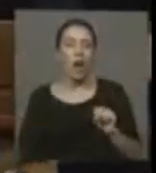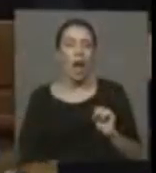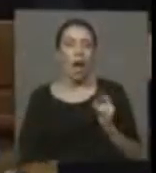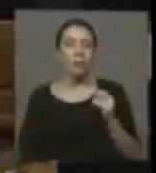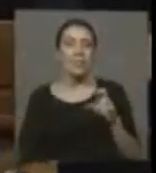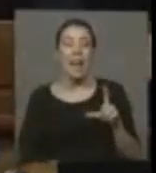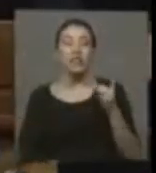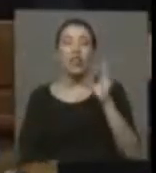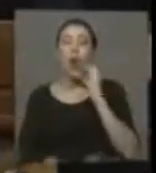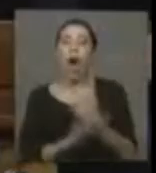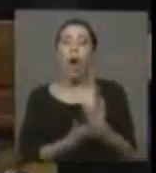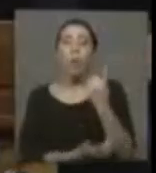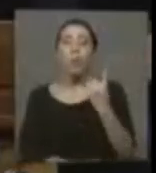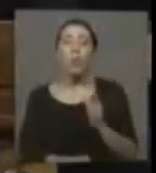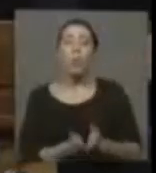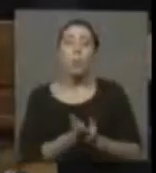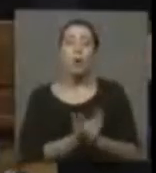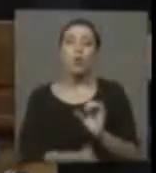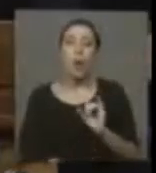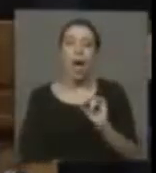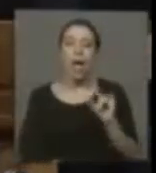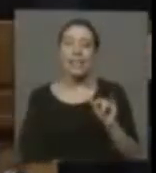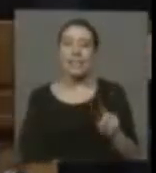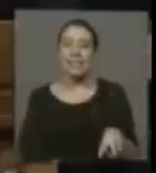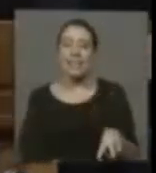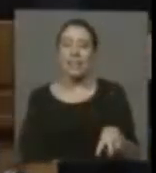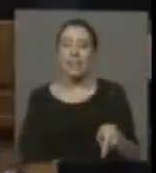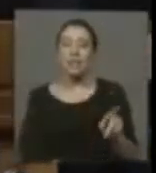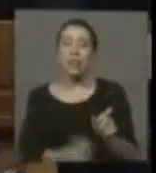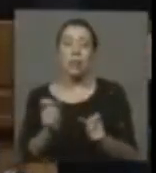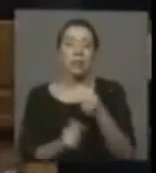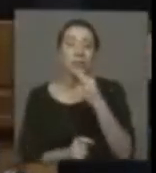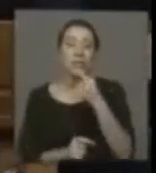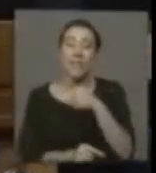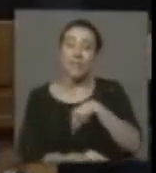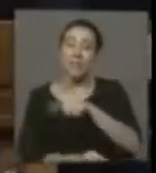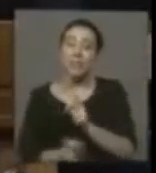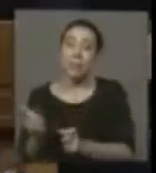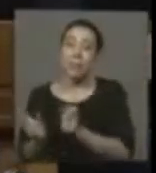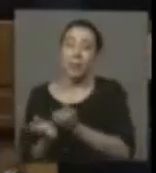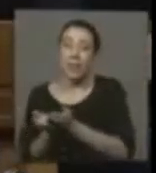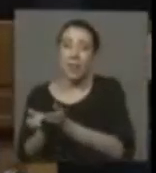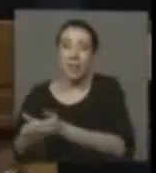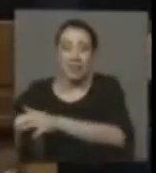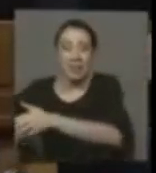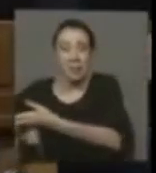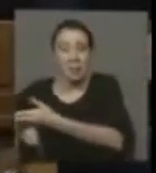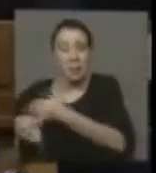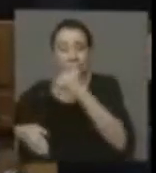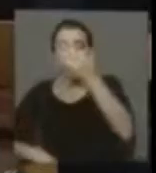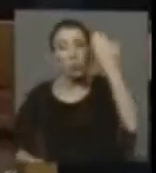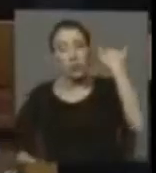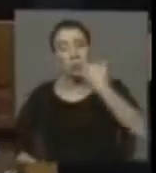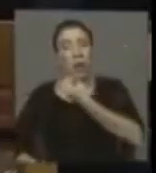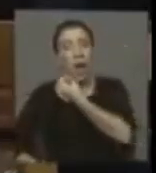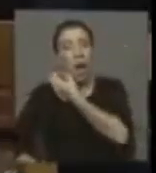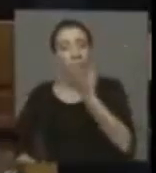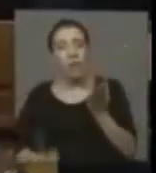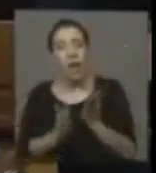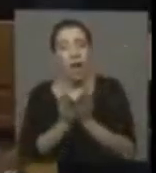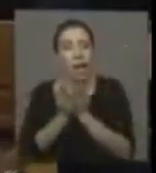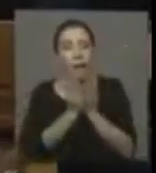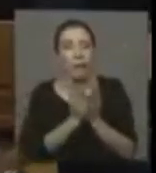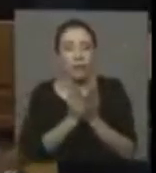exclusivamente en Puerto Aysén. Y con todas las limitaciones que eso tiene, los pobladores han planteado, los pescadores de sanar han planteado desde hace mucho tiempo el